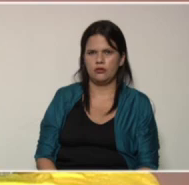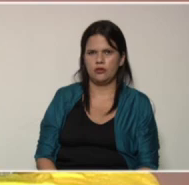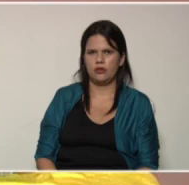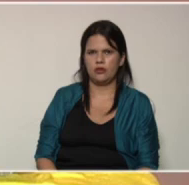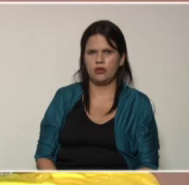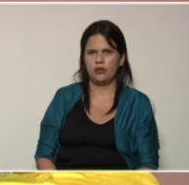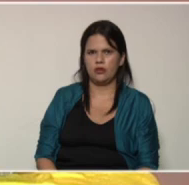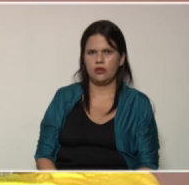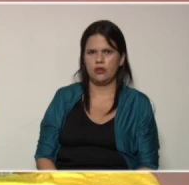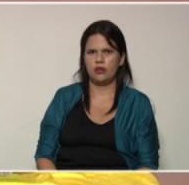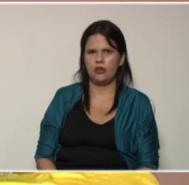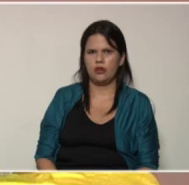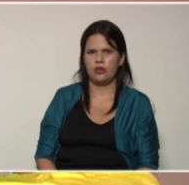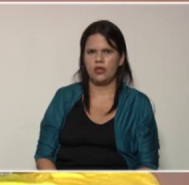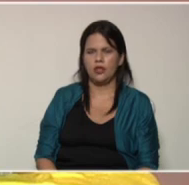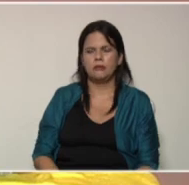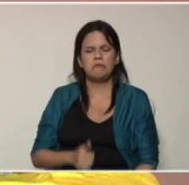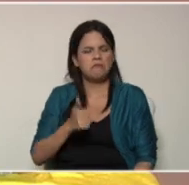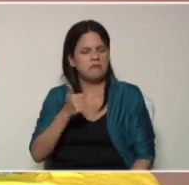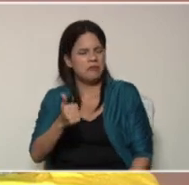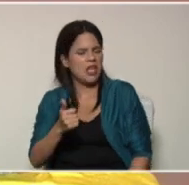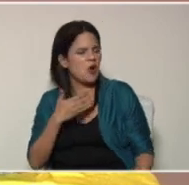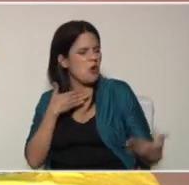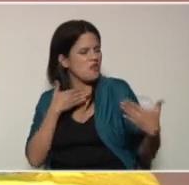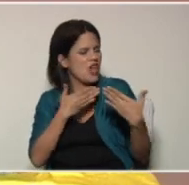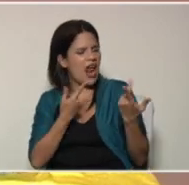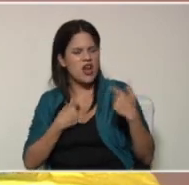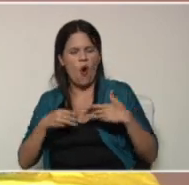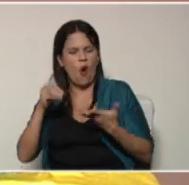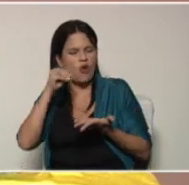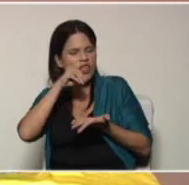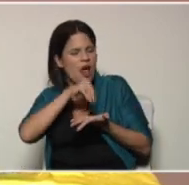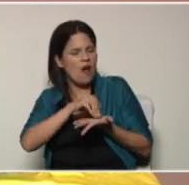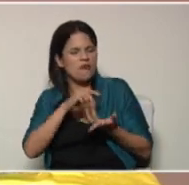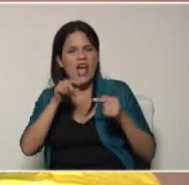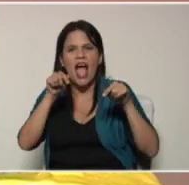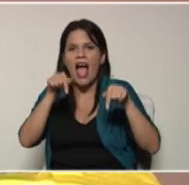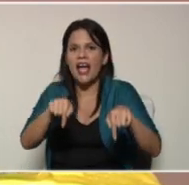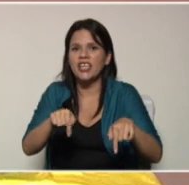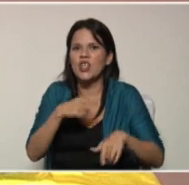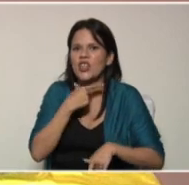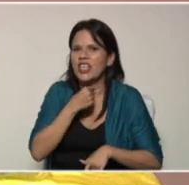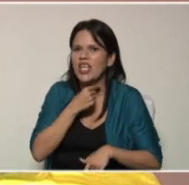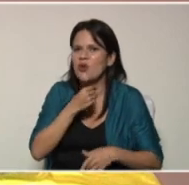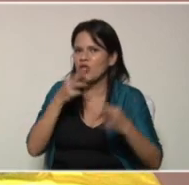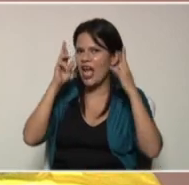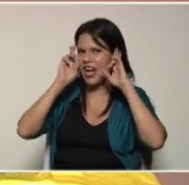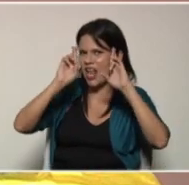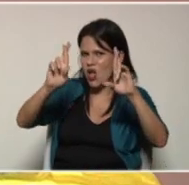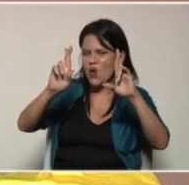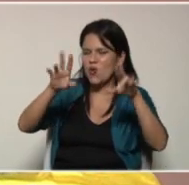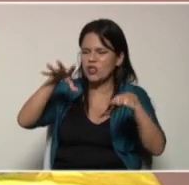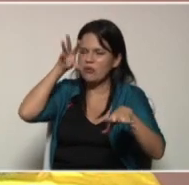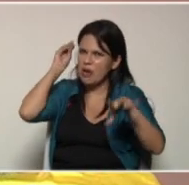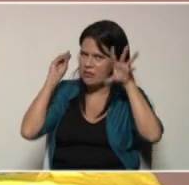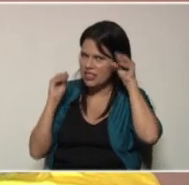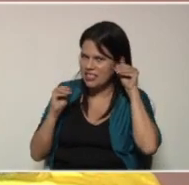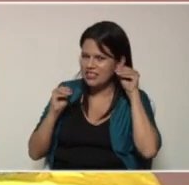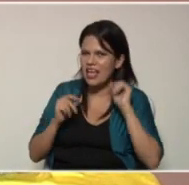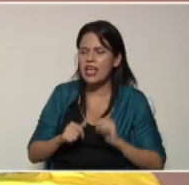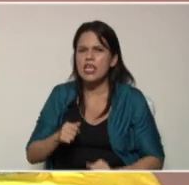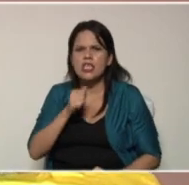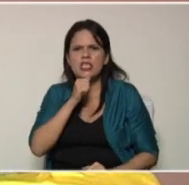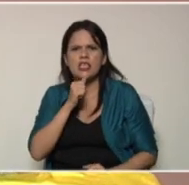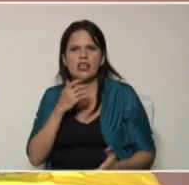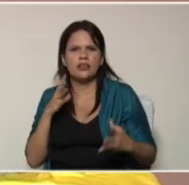complacidos de reencontrarnos nuevamente en tu segmento favorito de recursos para el aprendizaje quien